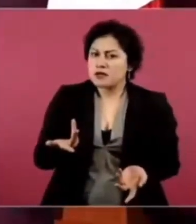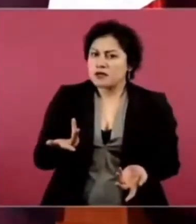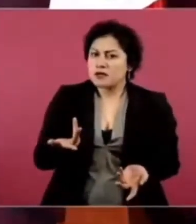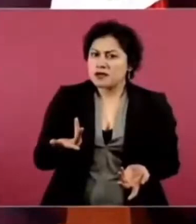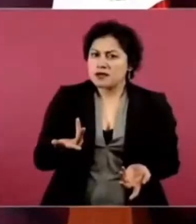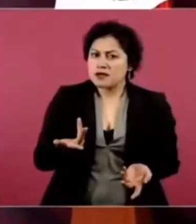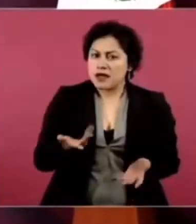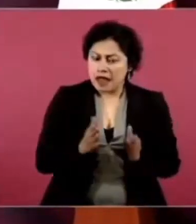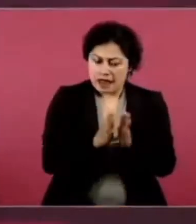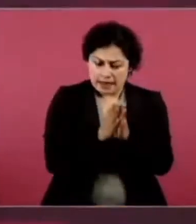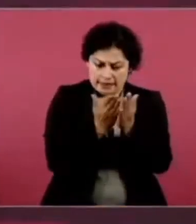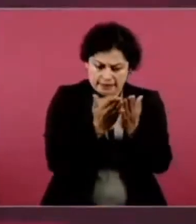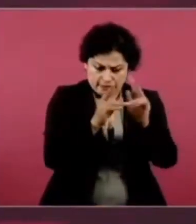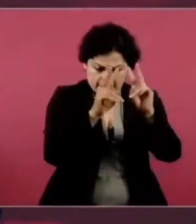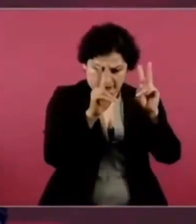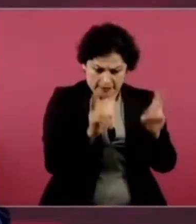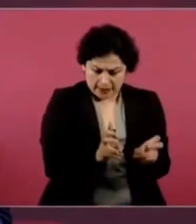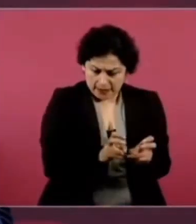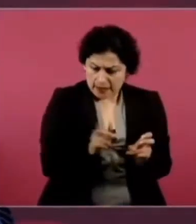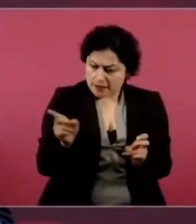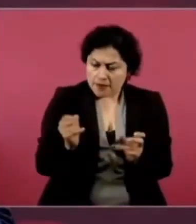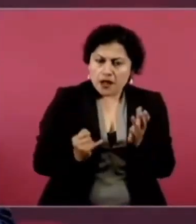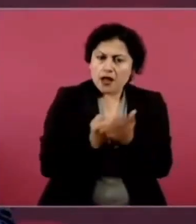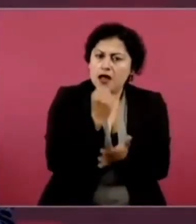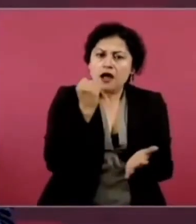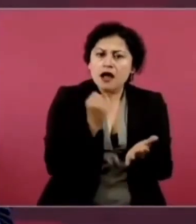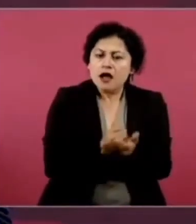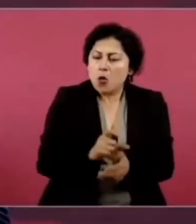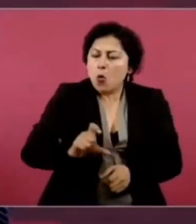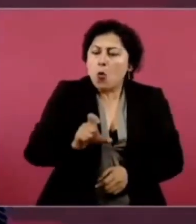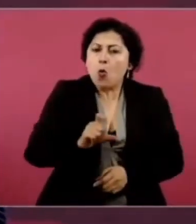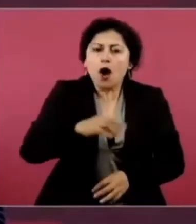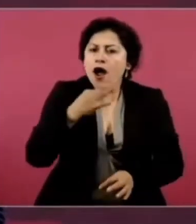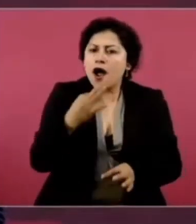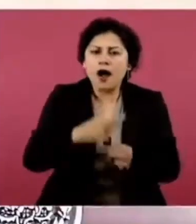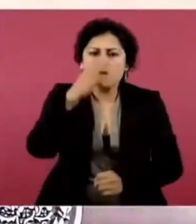de los libros? Para Chihuahua y para Coahuila.